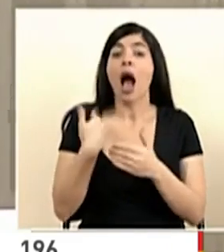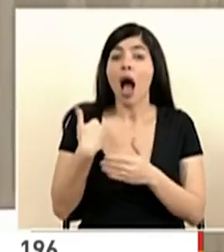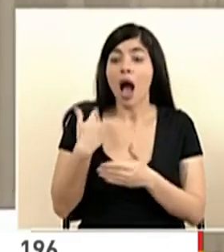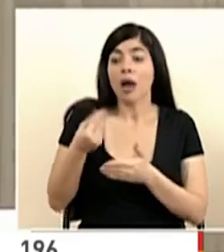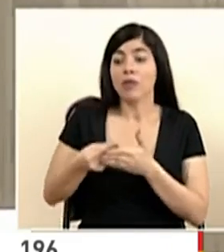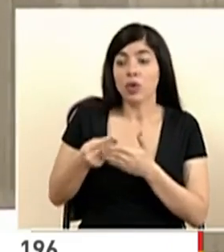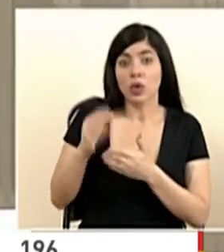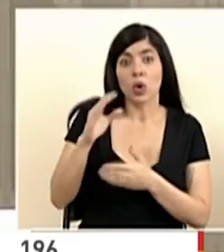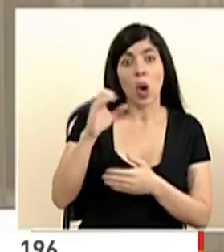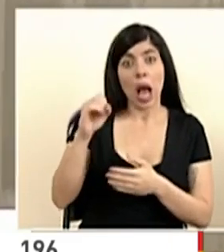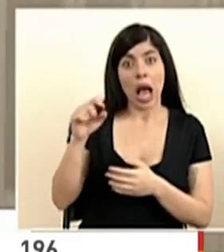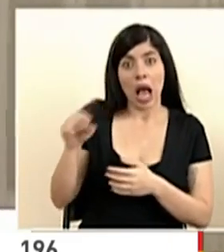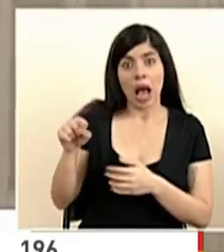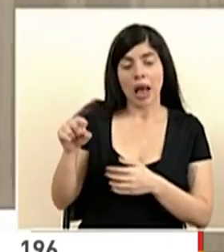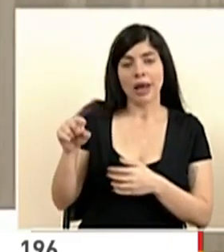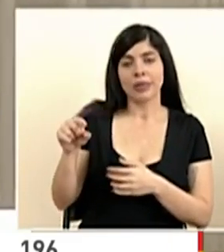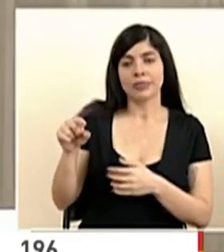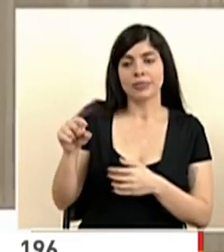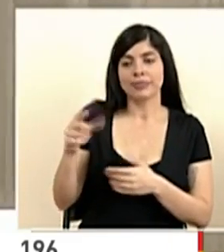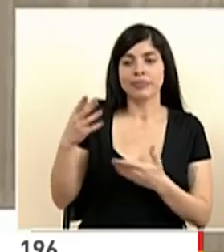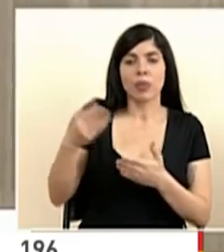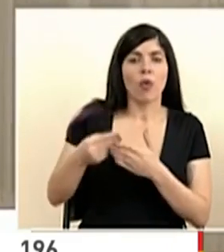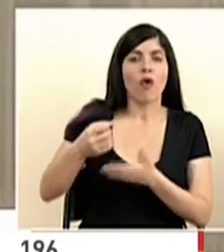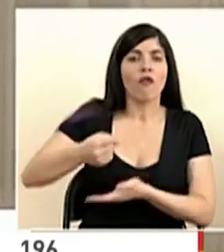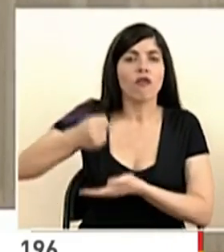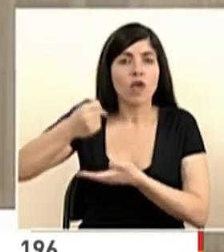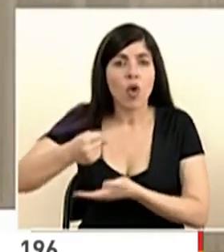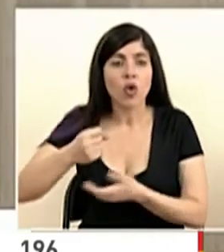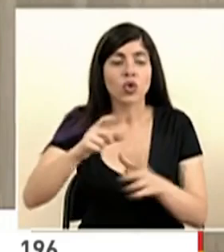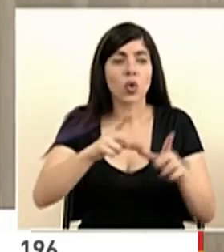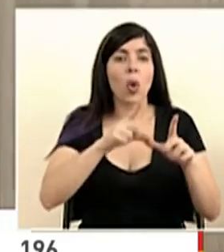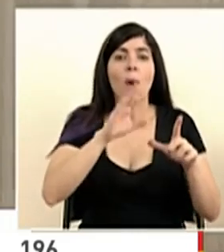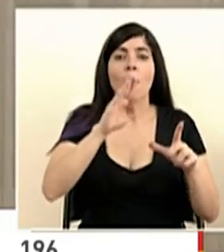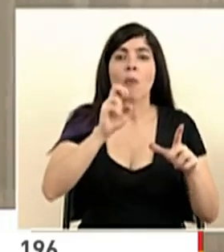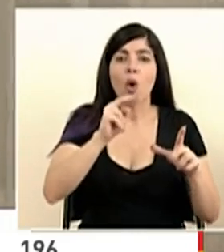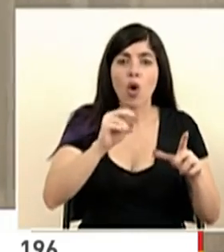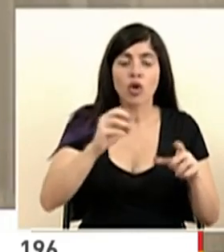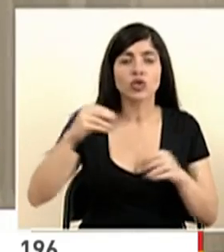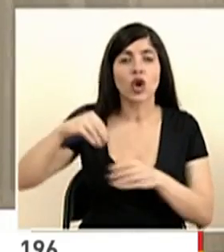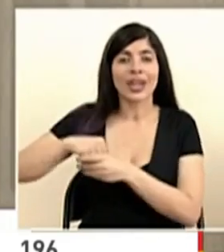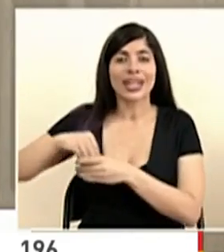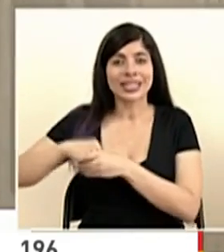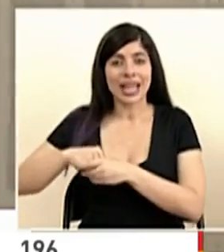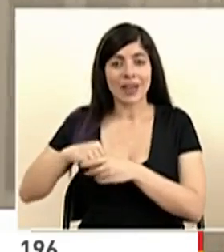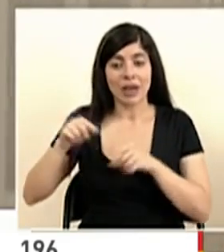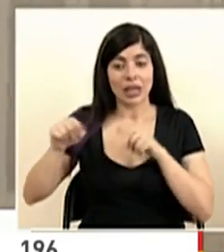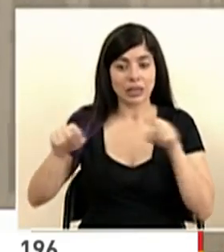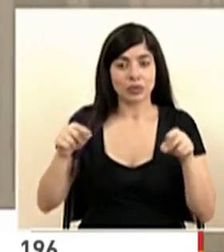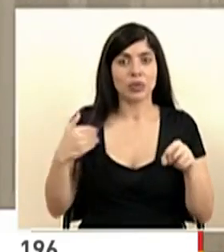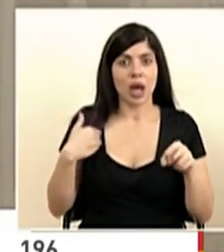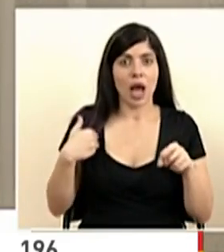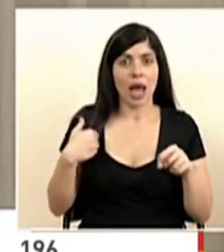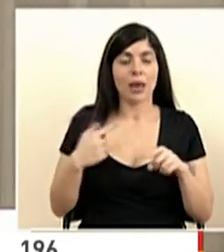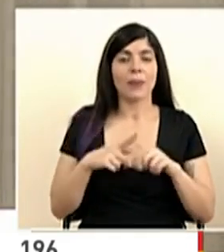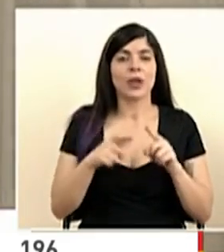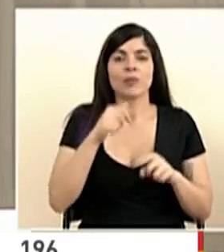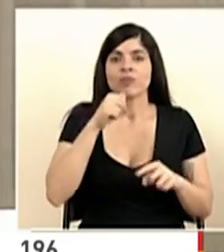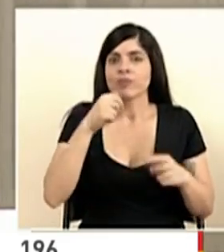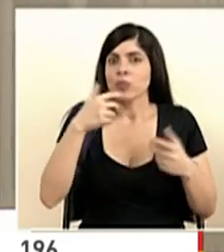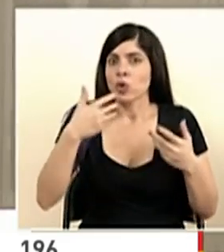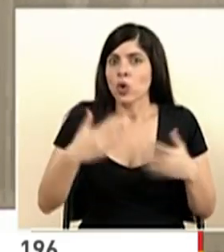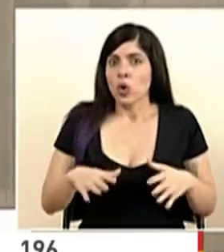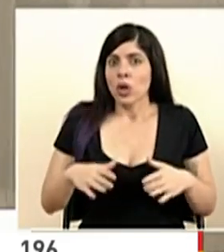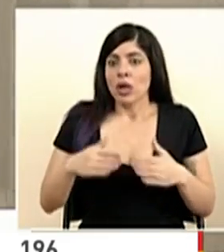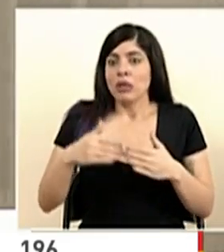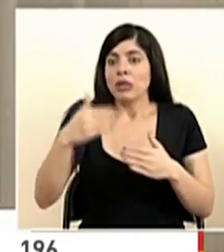en la caja que están, sea en fondos, sea en bonos, sea en reservas. Lo que no se quiere es que entremos